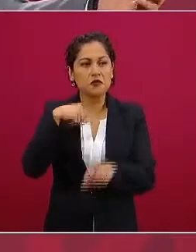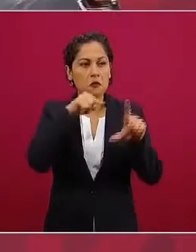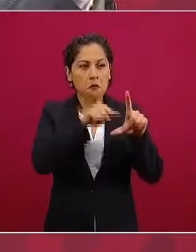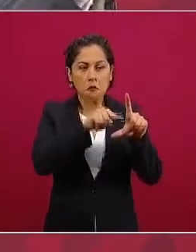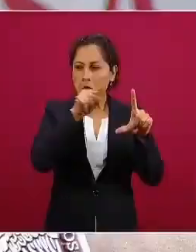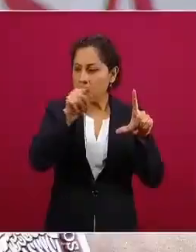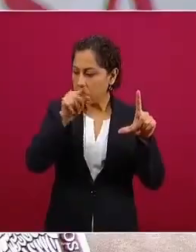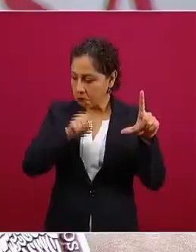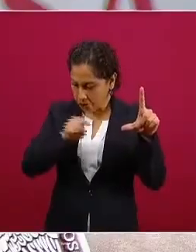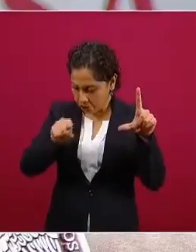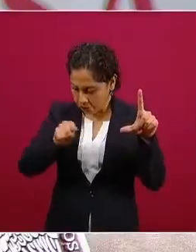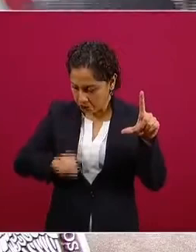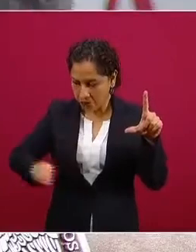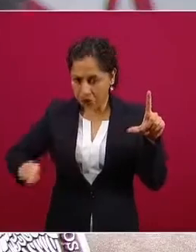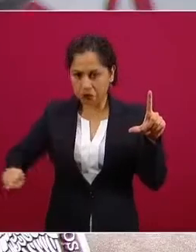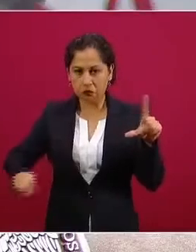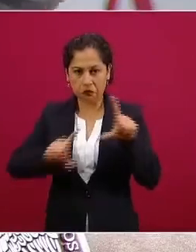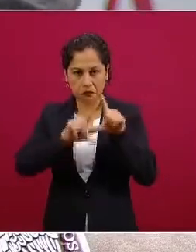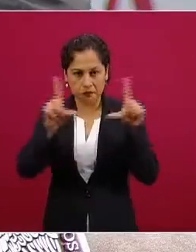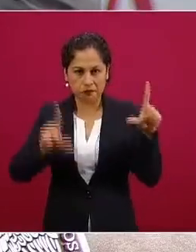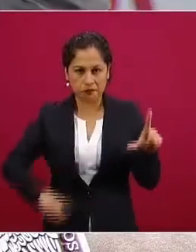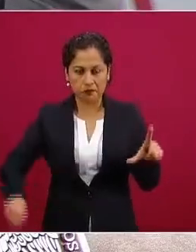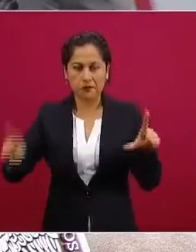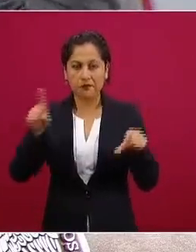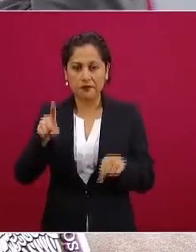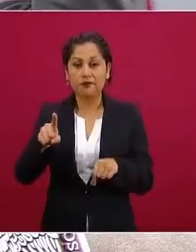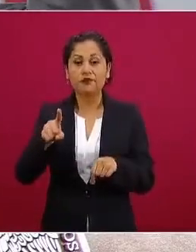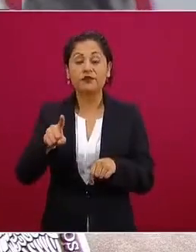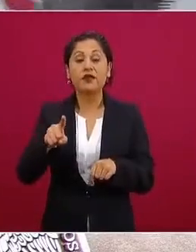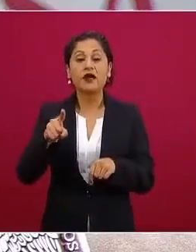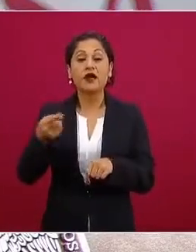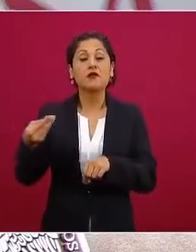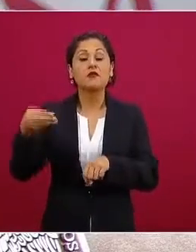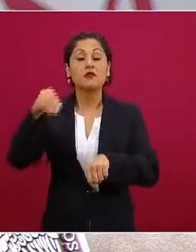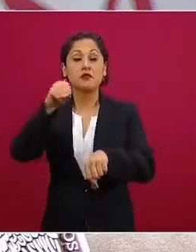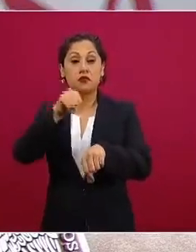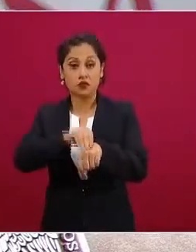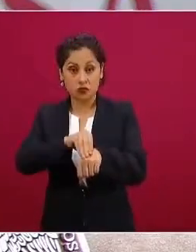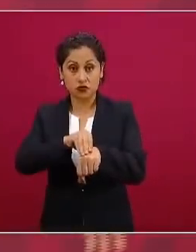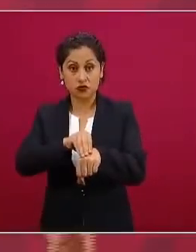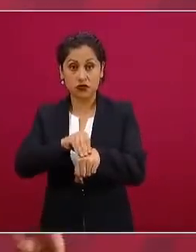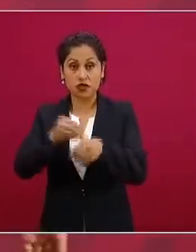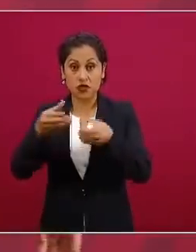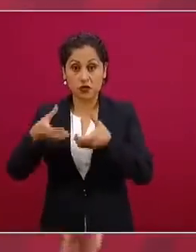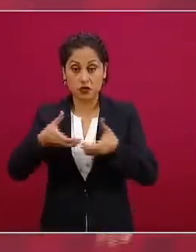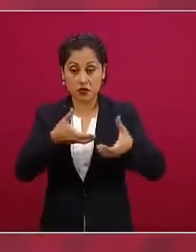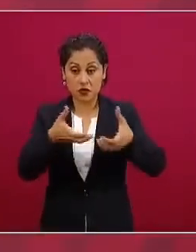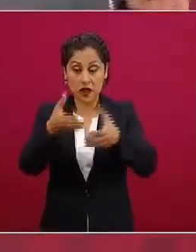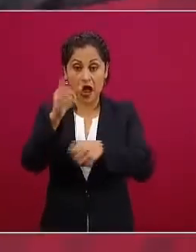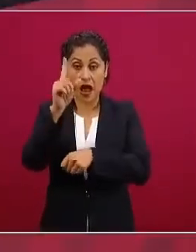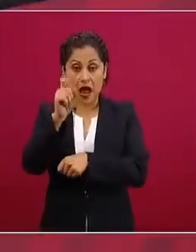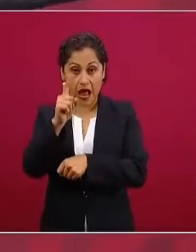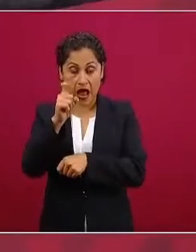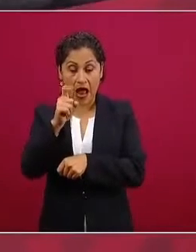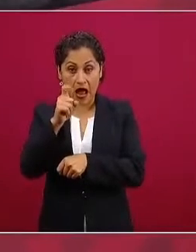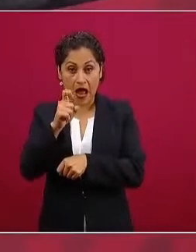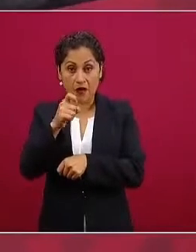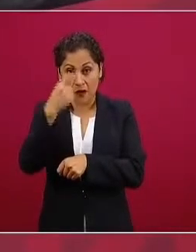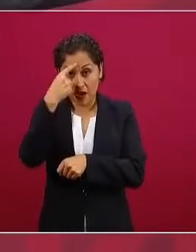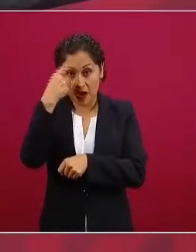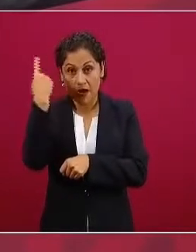Mexicali a Tijuana entonces por la rumorosa los tubos